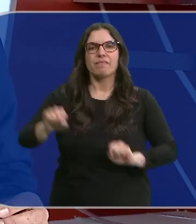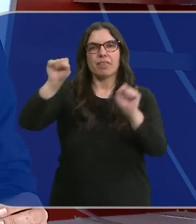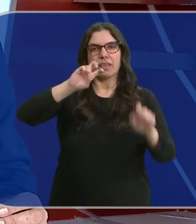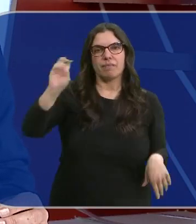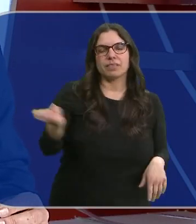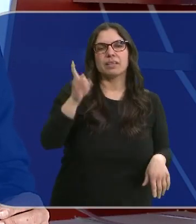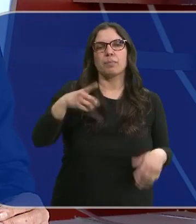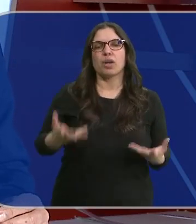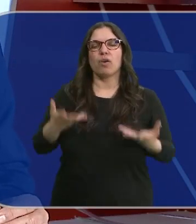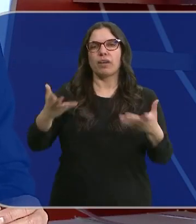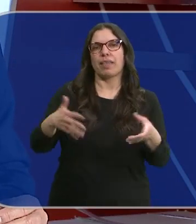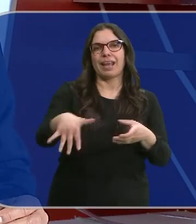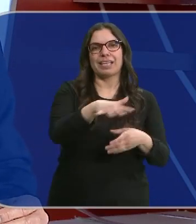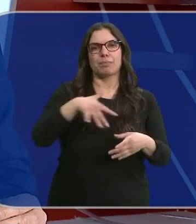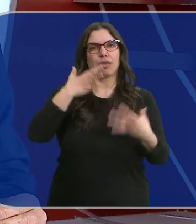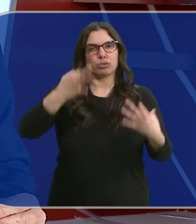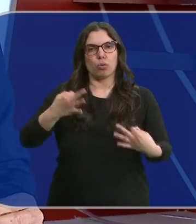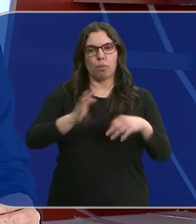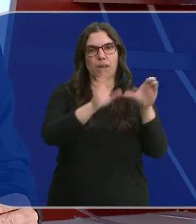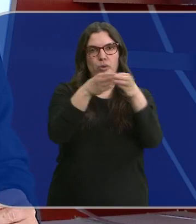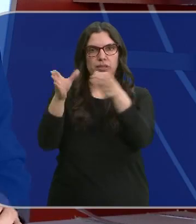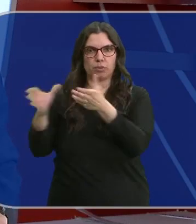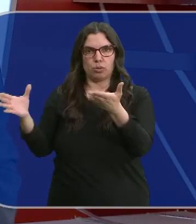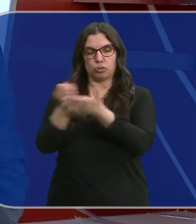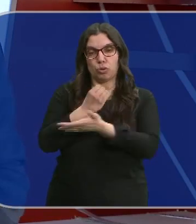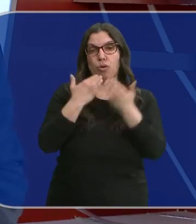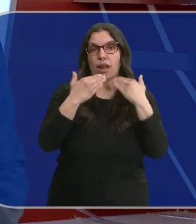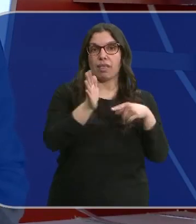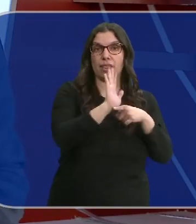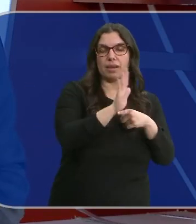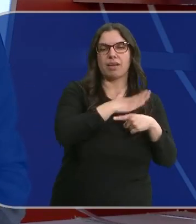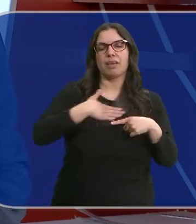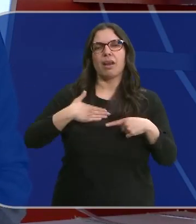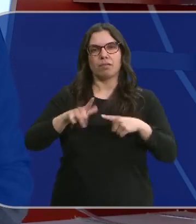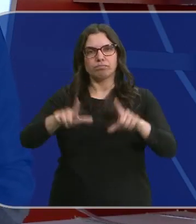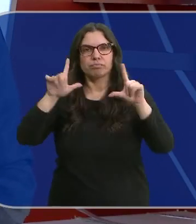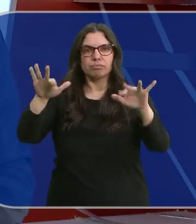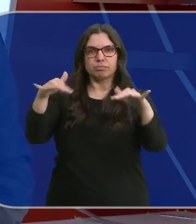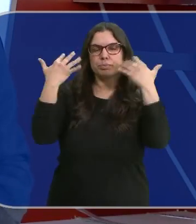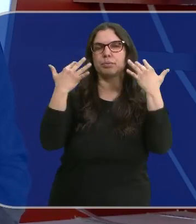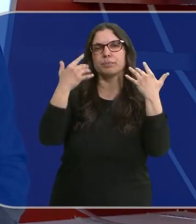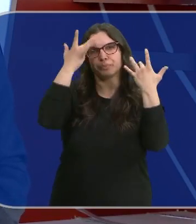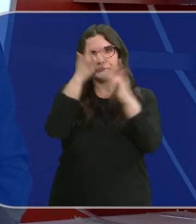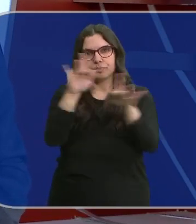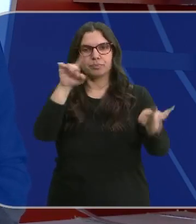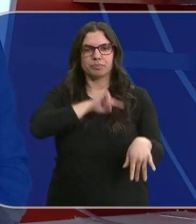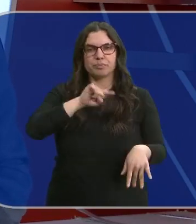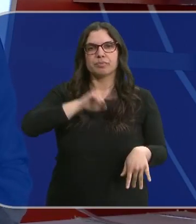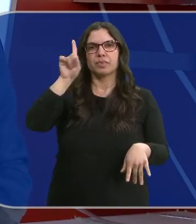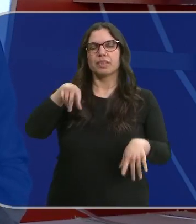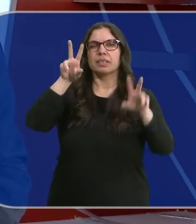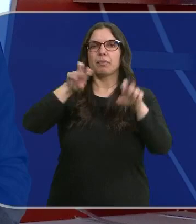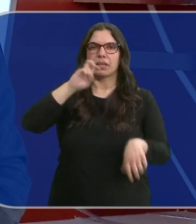espacios seguros para todos los colectivos. Usando el cine, buscan dar visibilidad, concienciar y sensibilizar sobre la diversidad